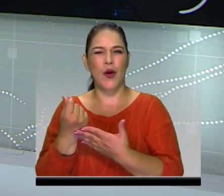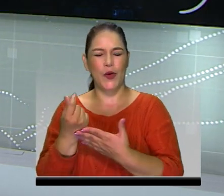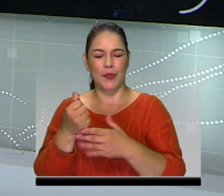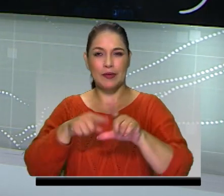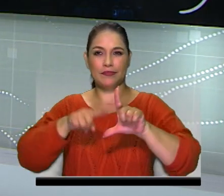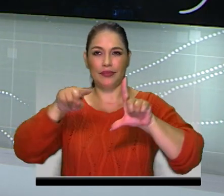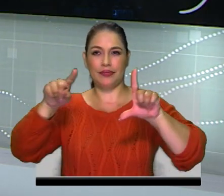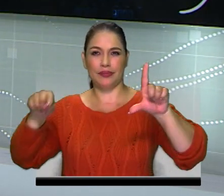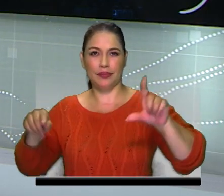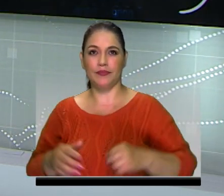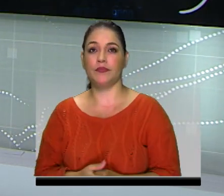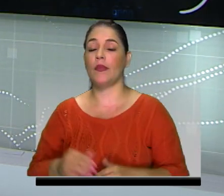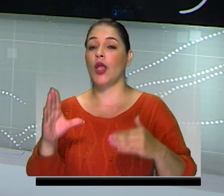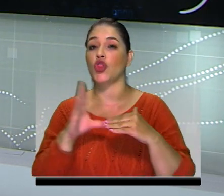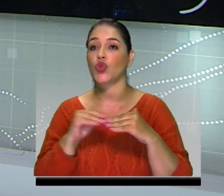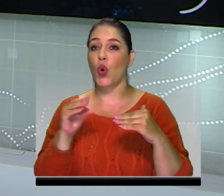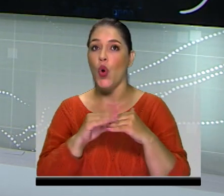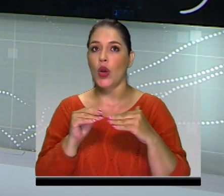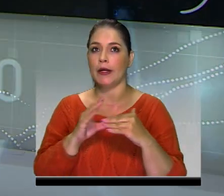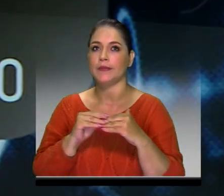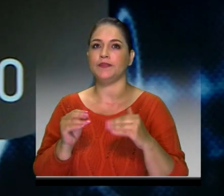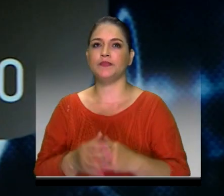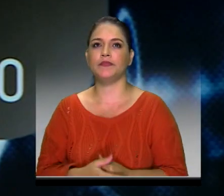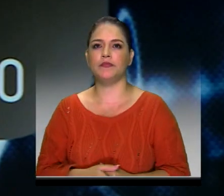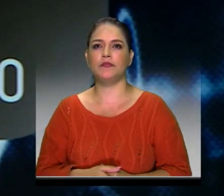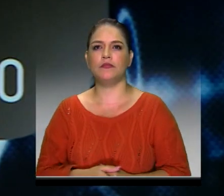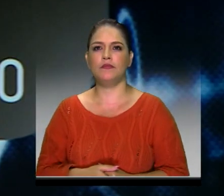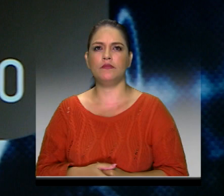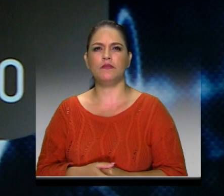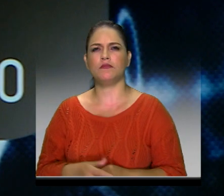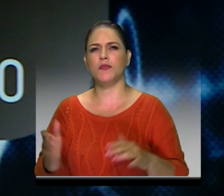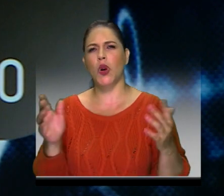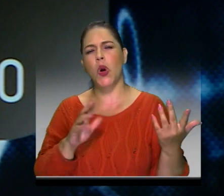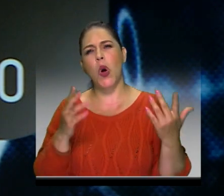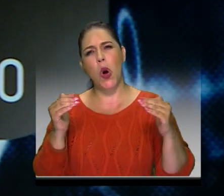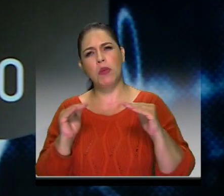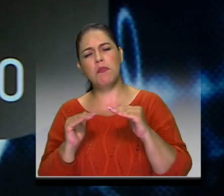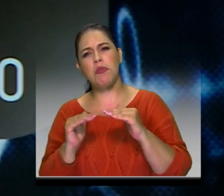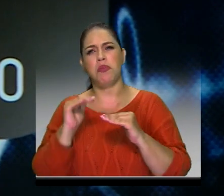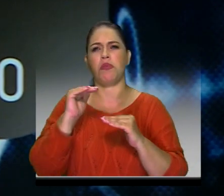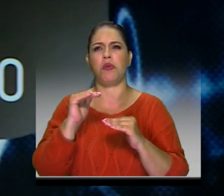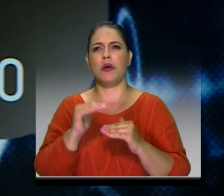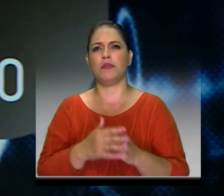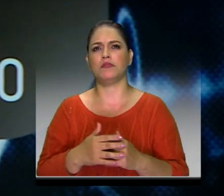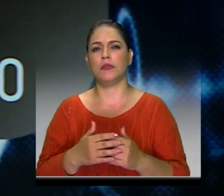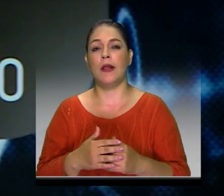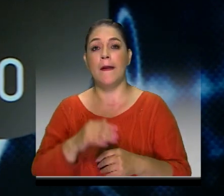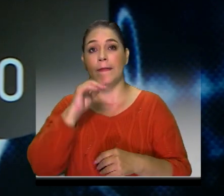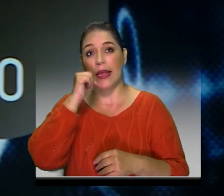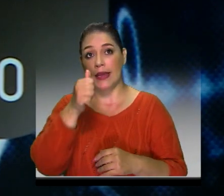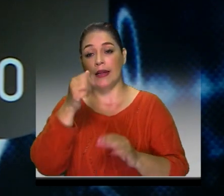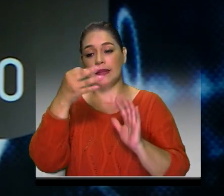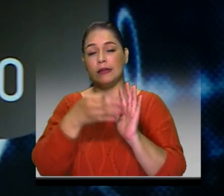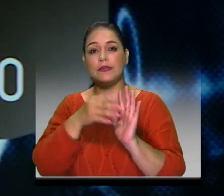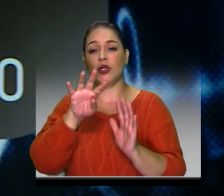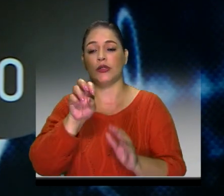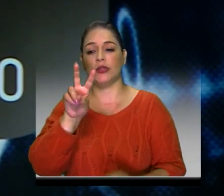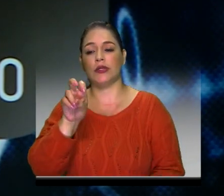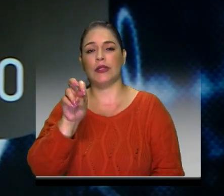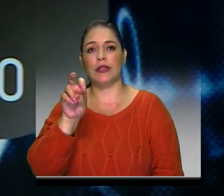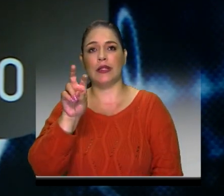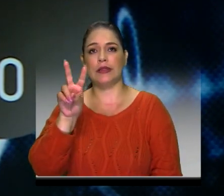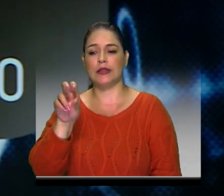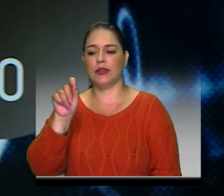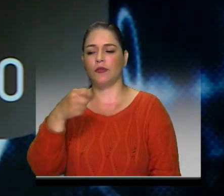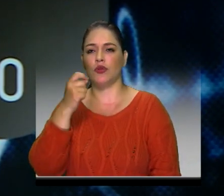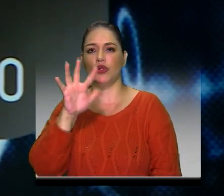Empecemos con las divisas y el comportamiento del dólar, que hoy tuvo tendencia al alza de la tasa representativa de mañana, será de 3.977